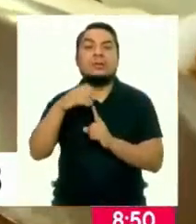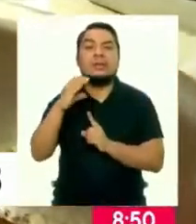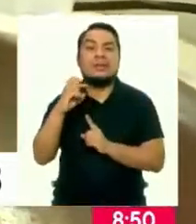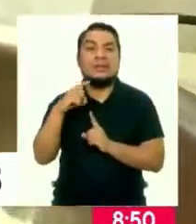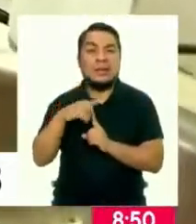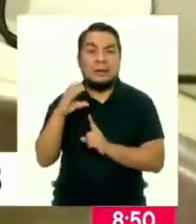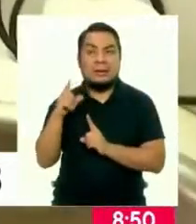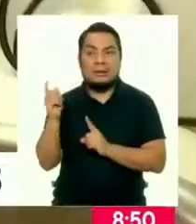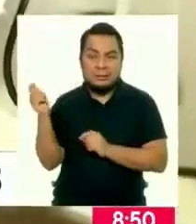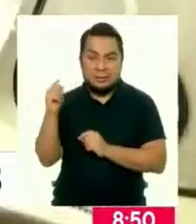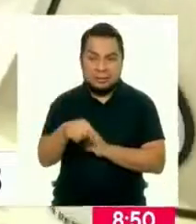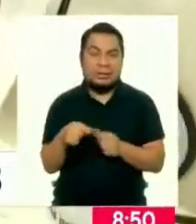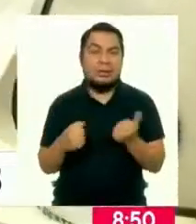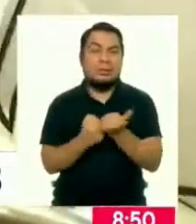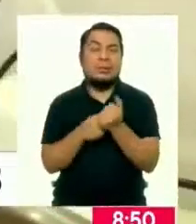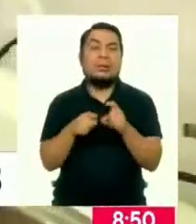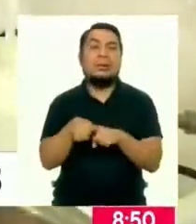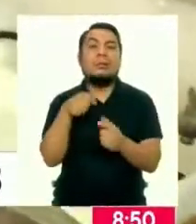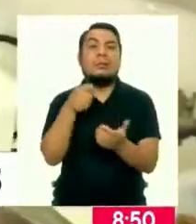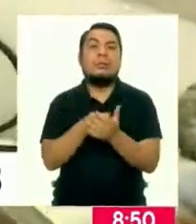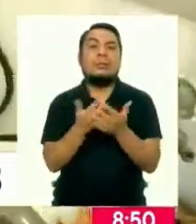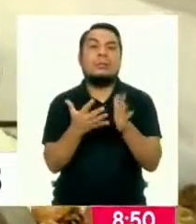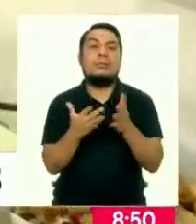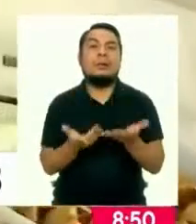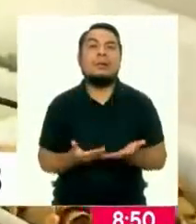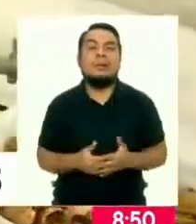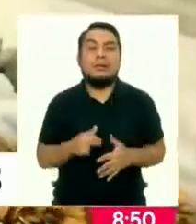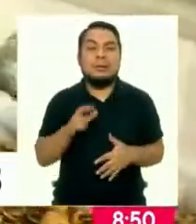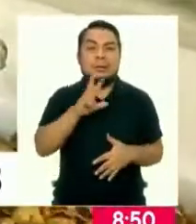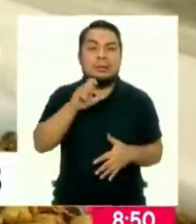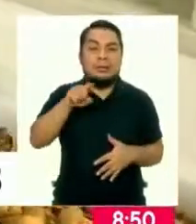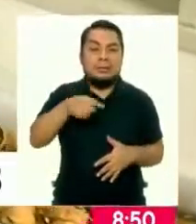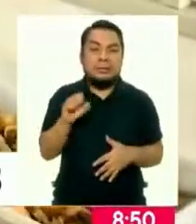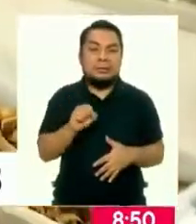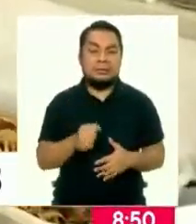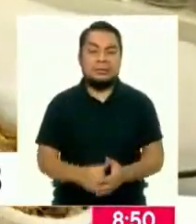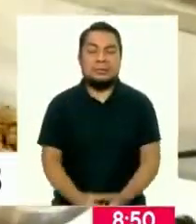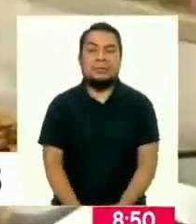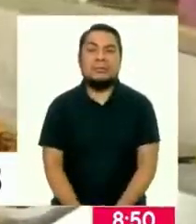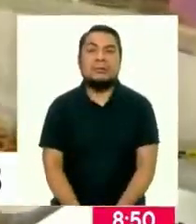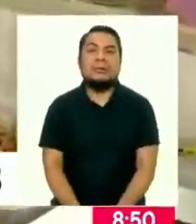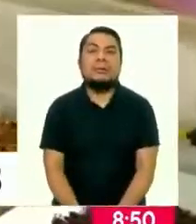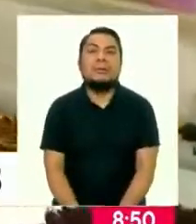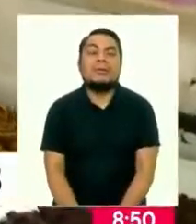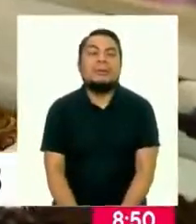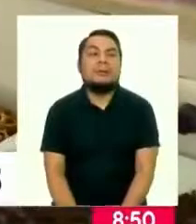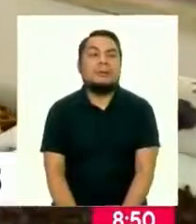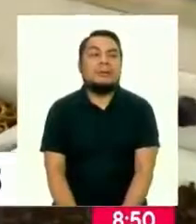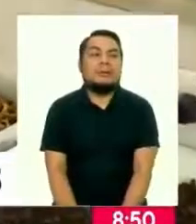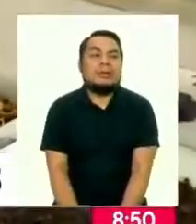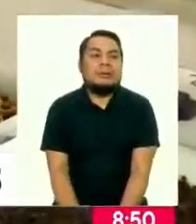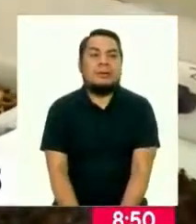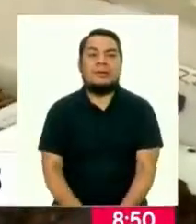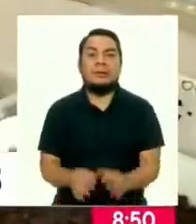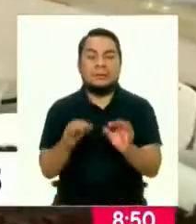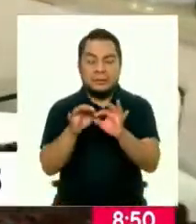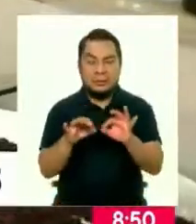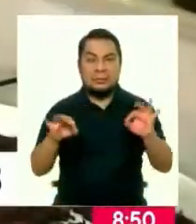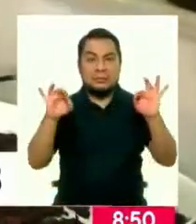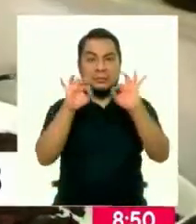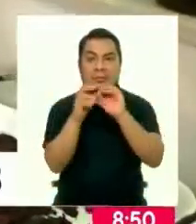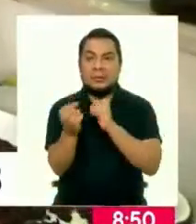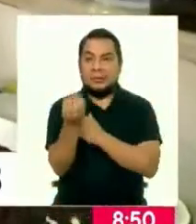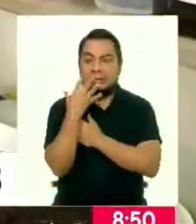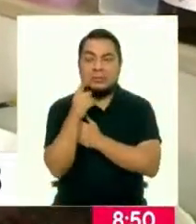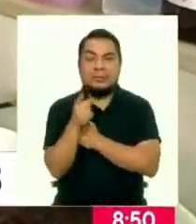Prociencia y el presupuesto aproximado bordea los 300 mil soles. Muy importante, Silvia, lo que nos has